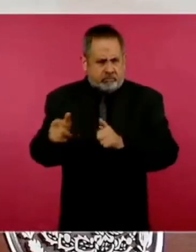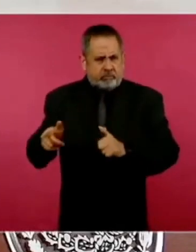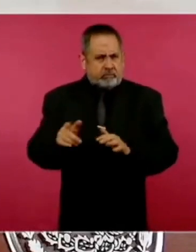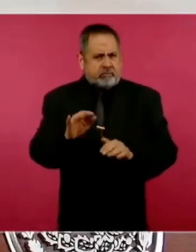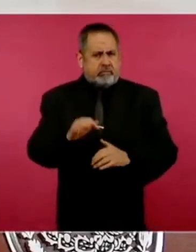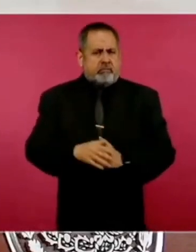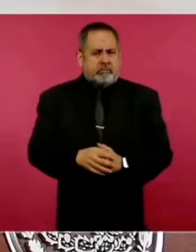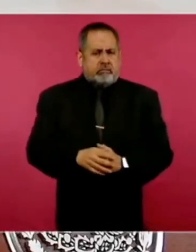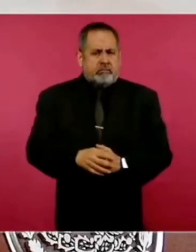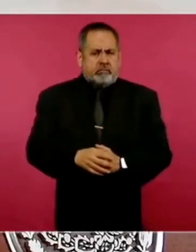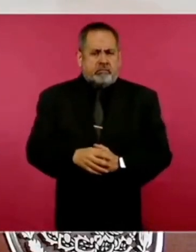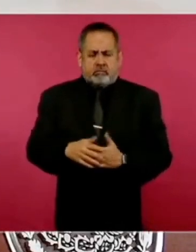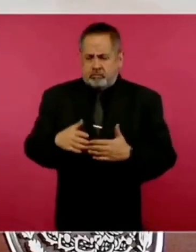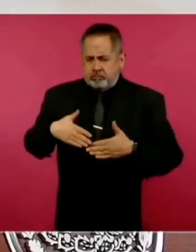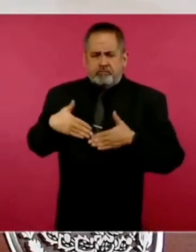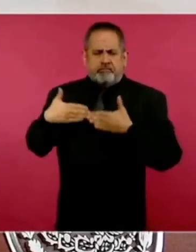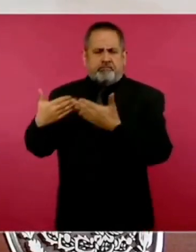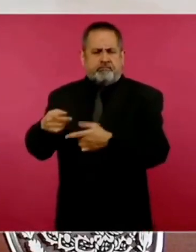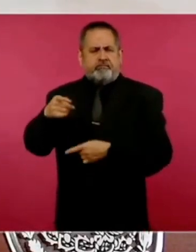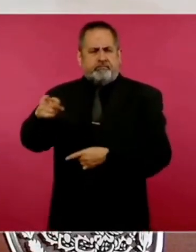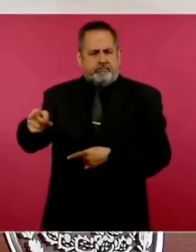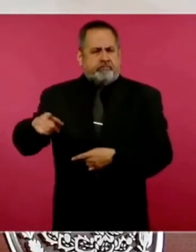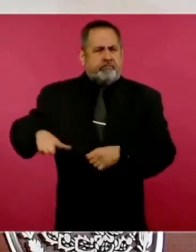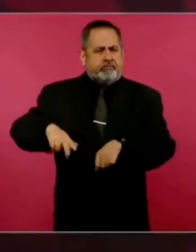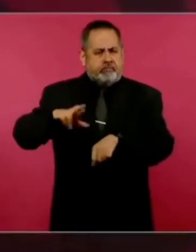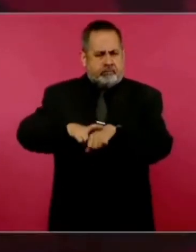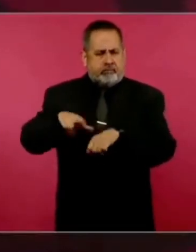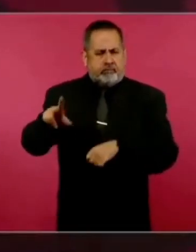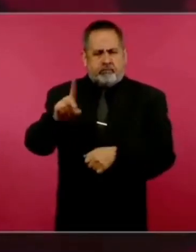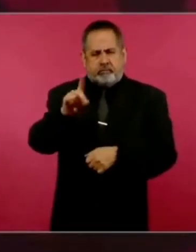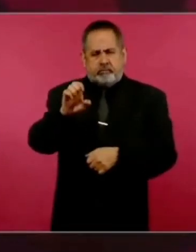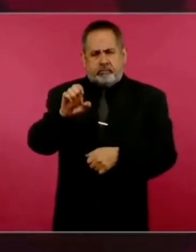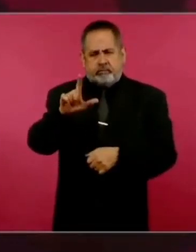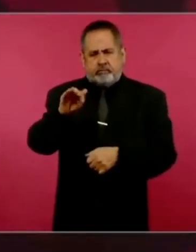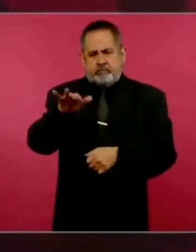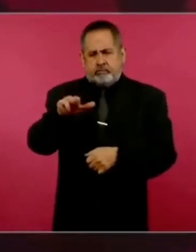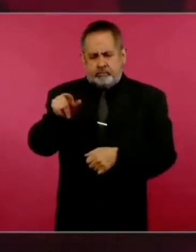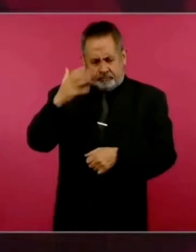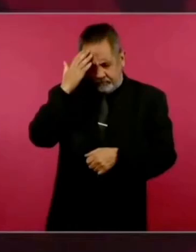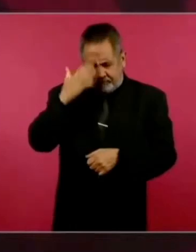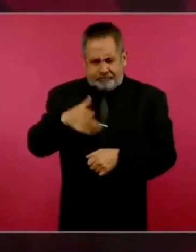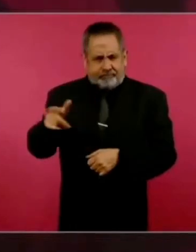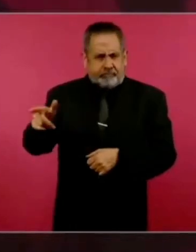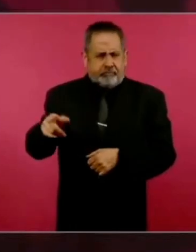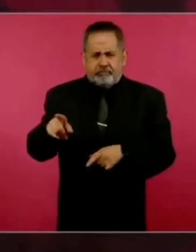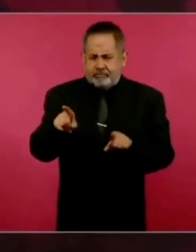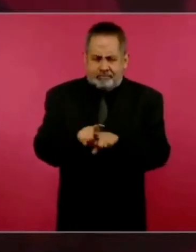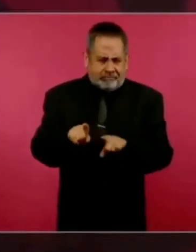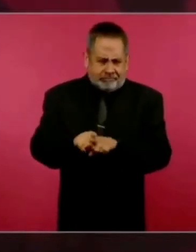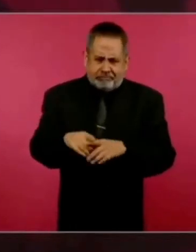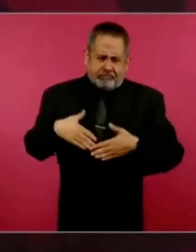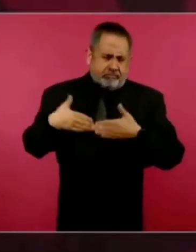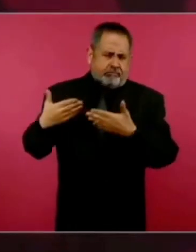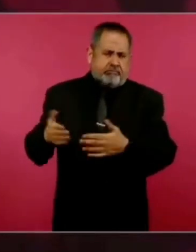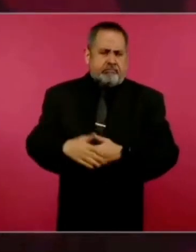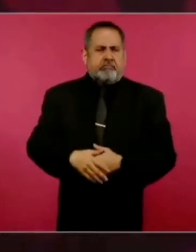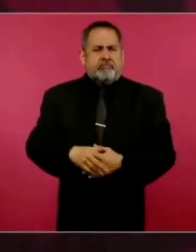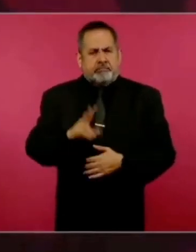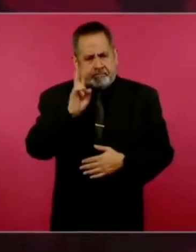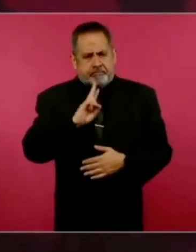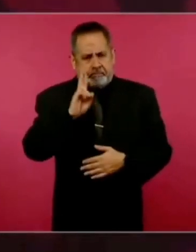Tenemos la confianza en la maestra y lo que acabas de plantear, lo mismo. Vamos a